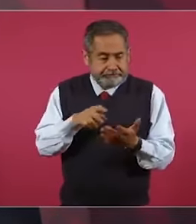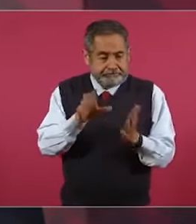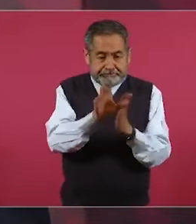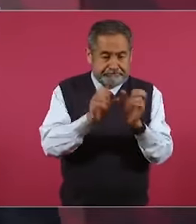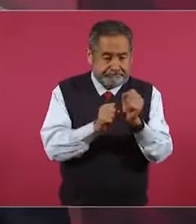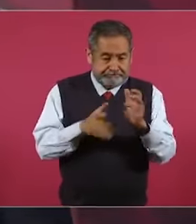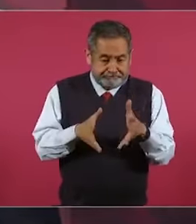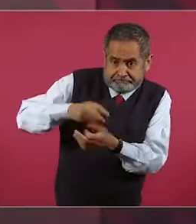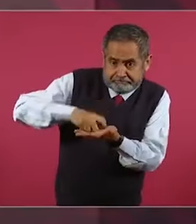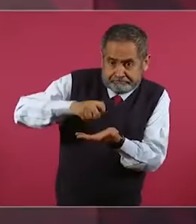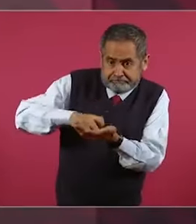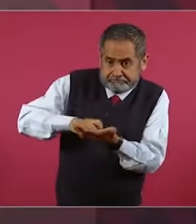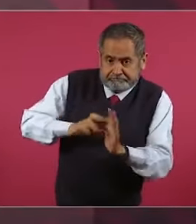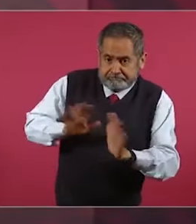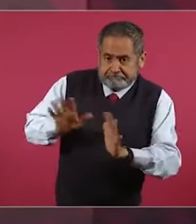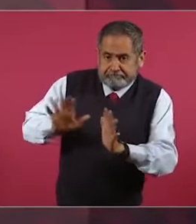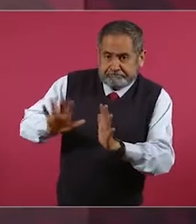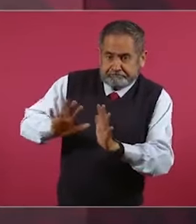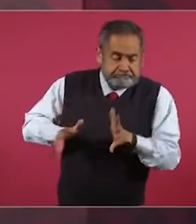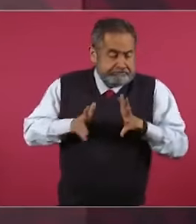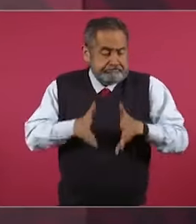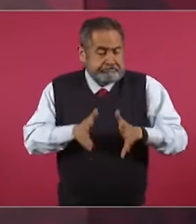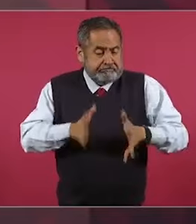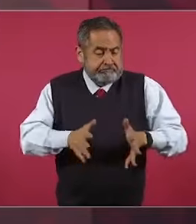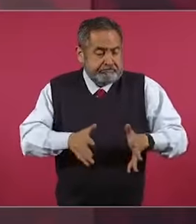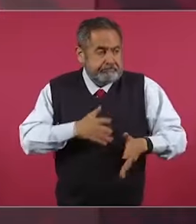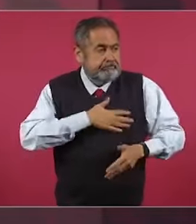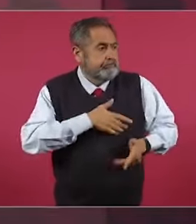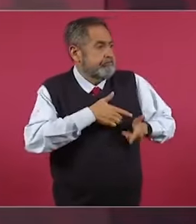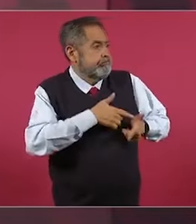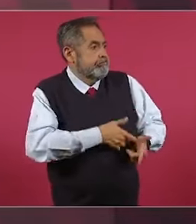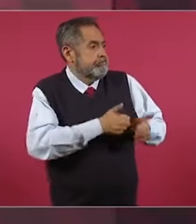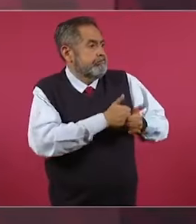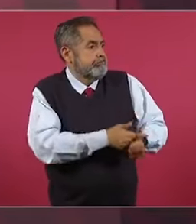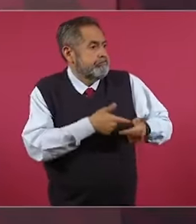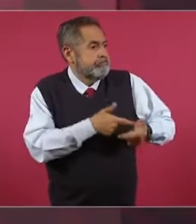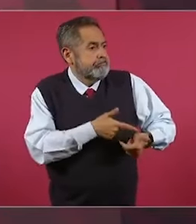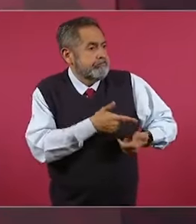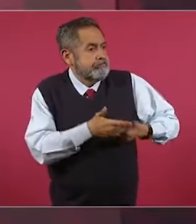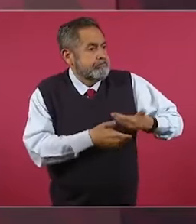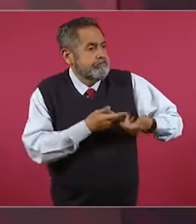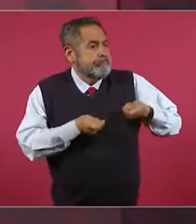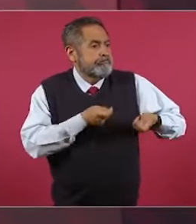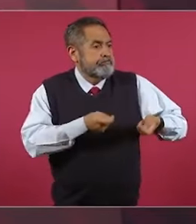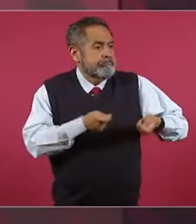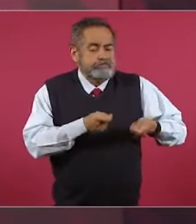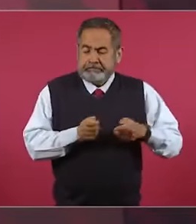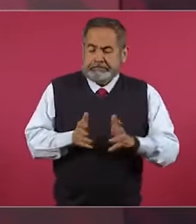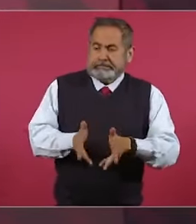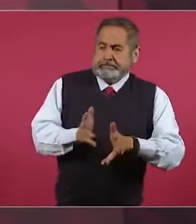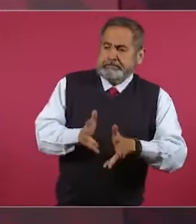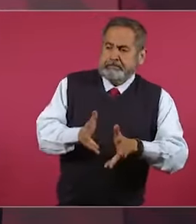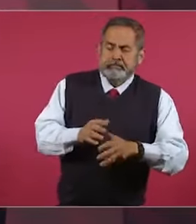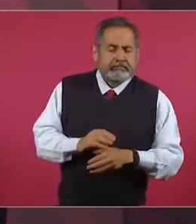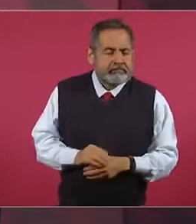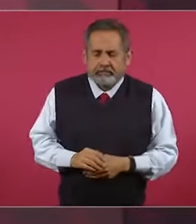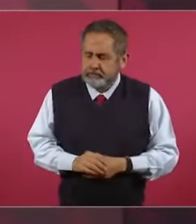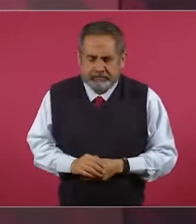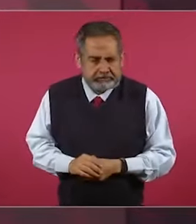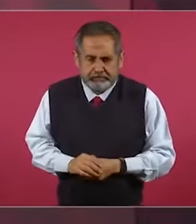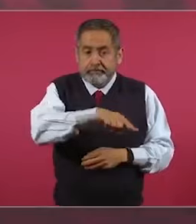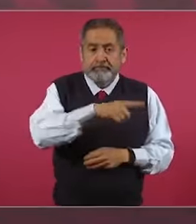Constitución, porque quieren que no se toquen